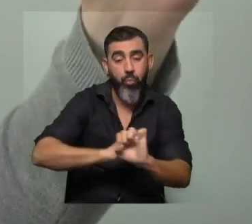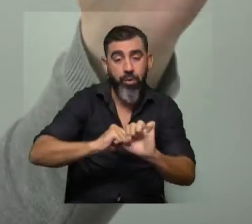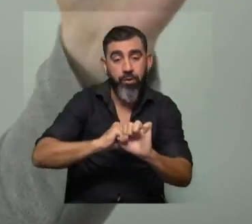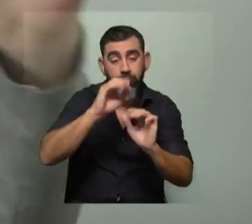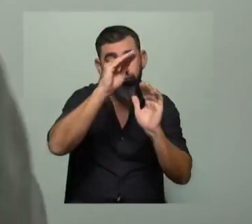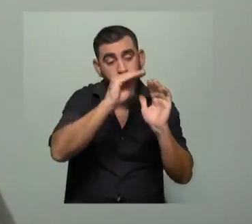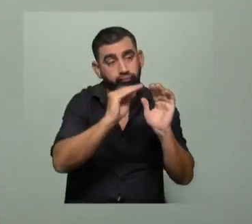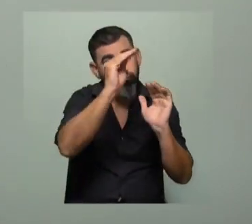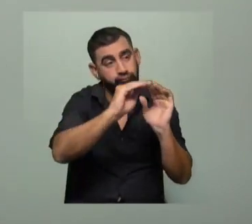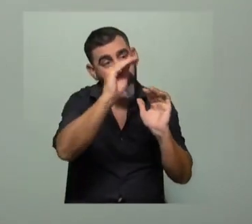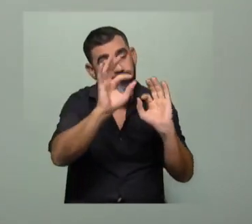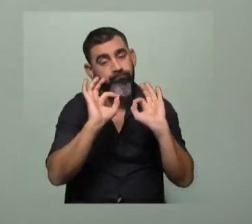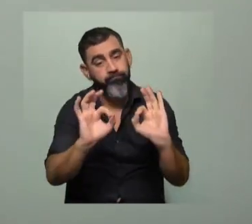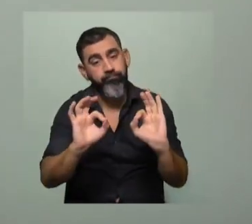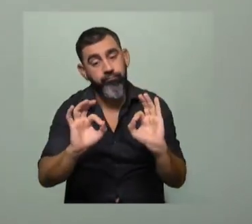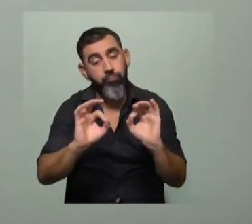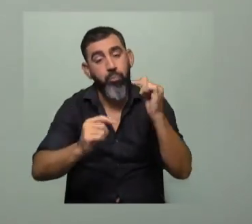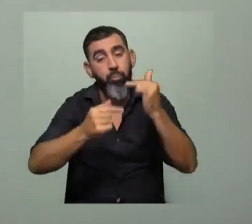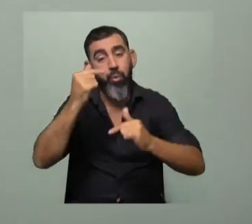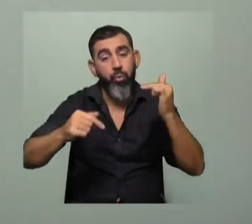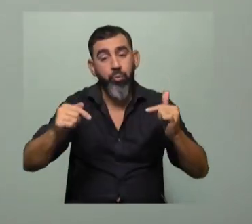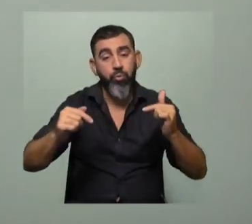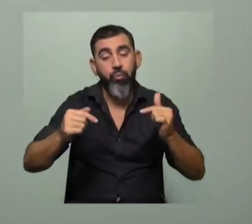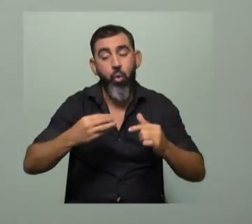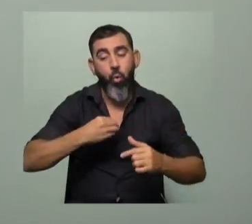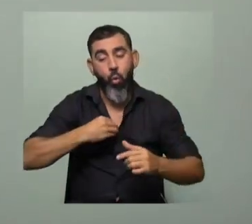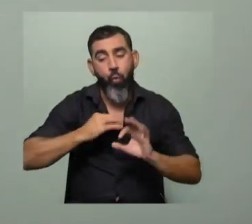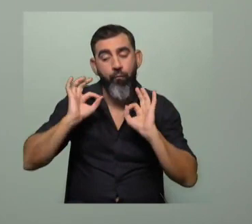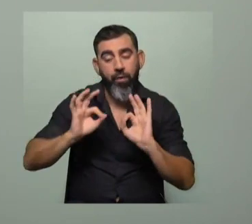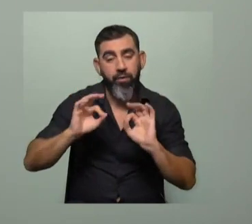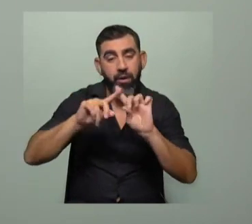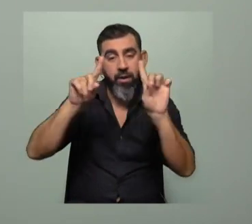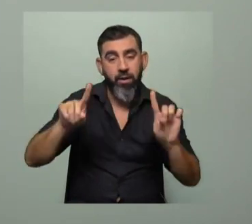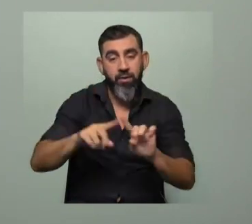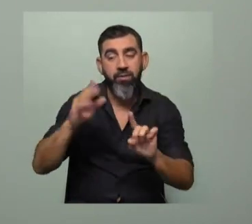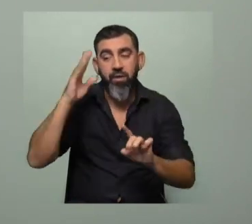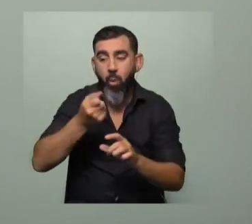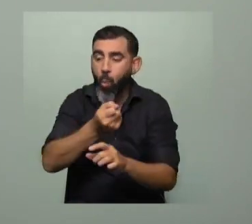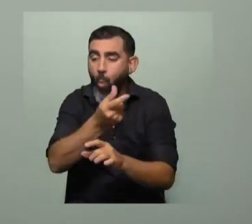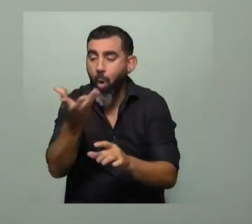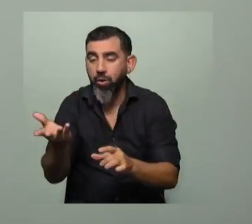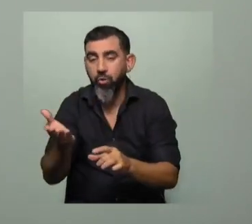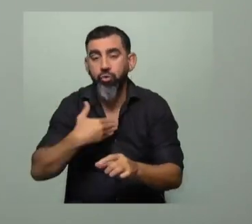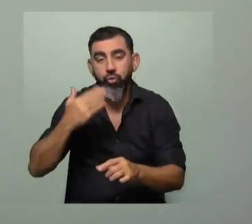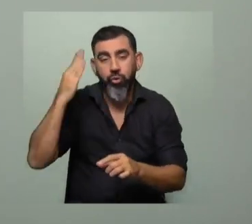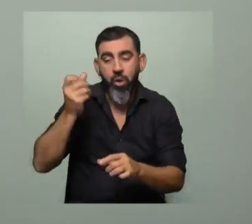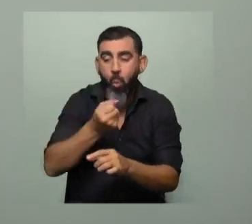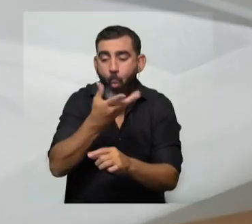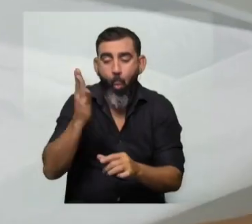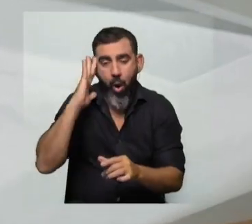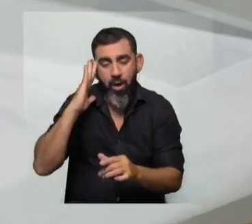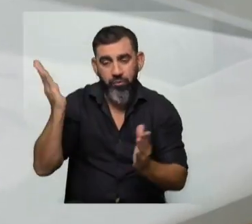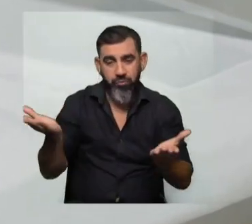estantería productos que podamos nosotros confiar y podamos recetar y calcular las dosis. Porque yo ya sé qué dosis tengo que usar.